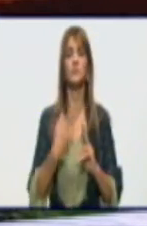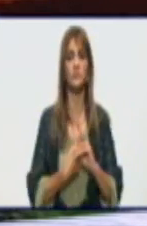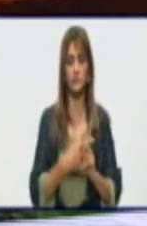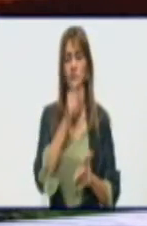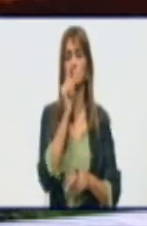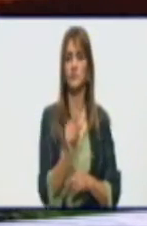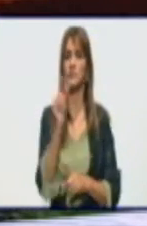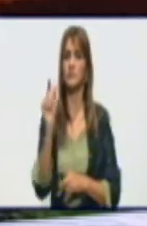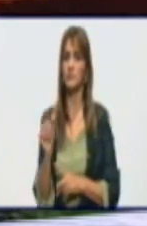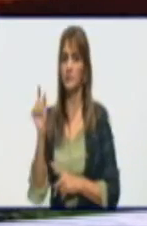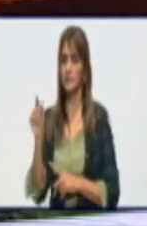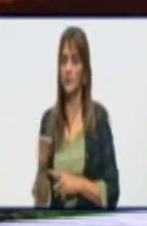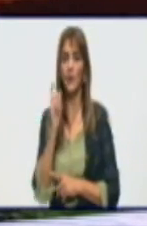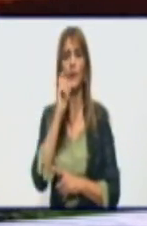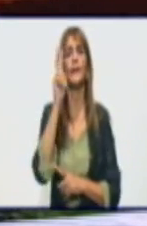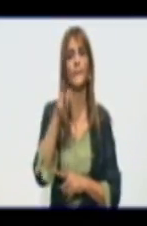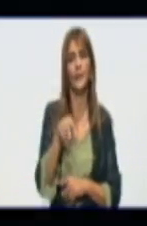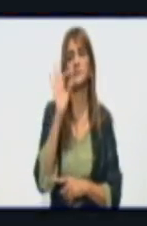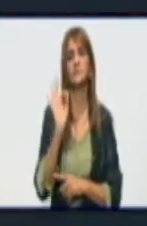acompañan en esta provincia.